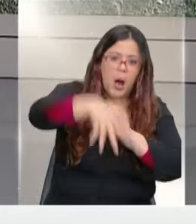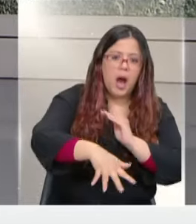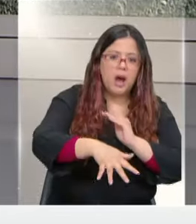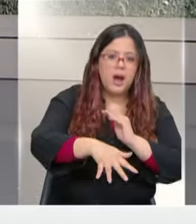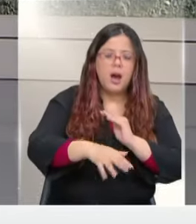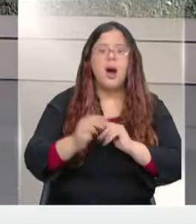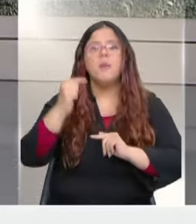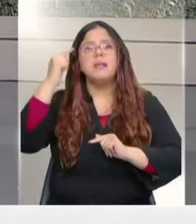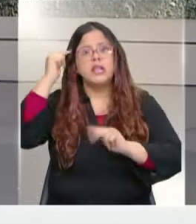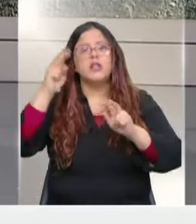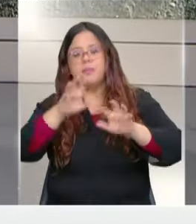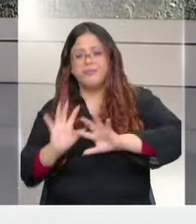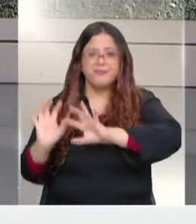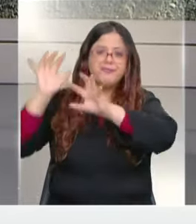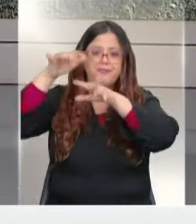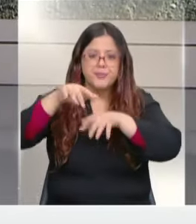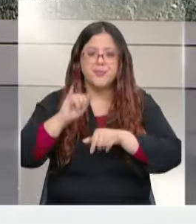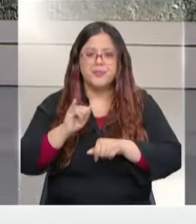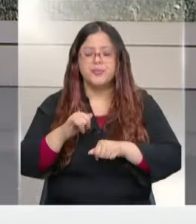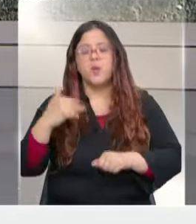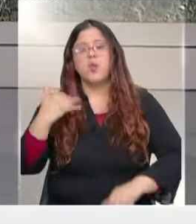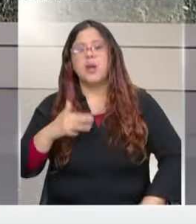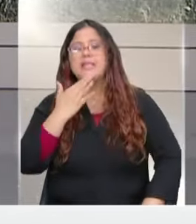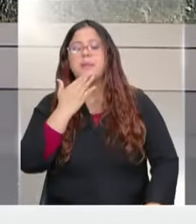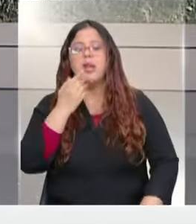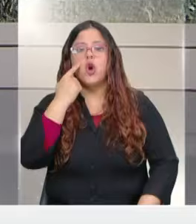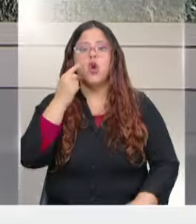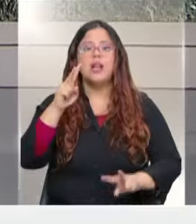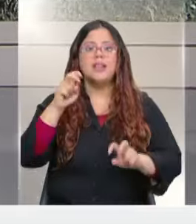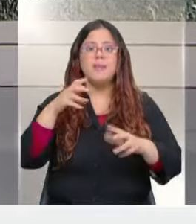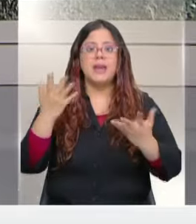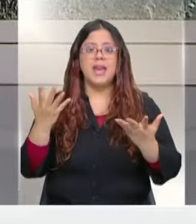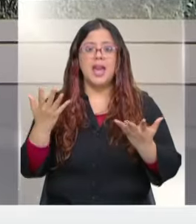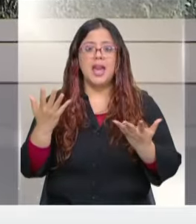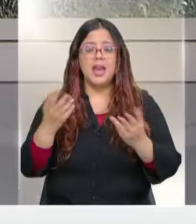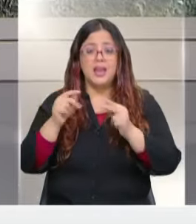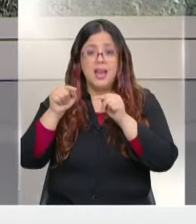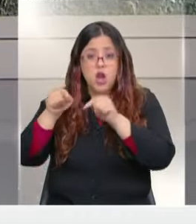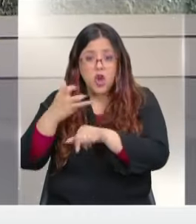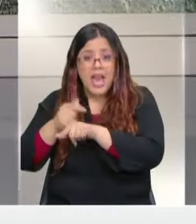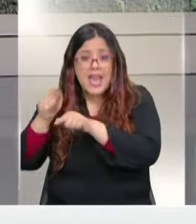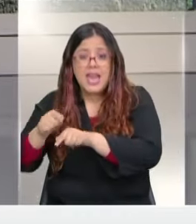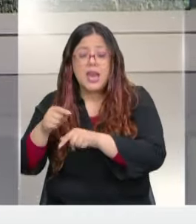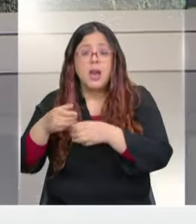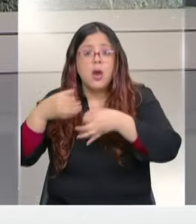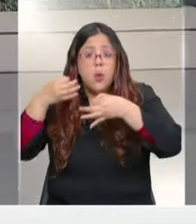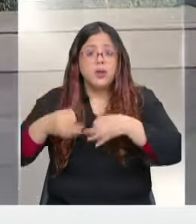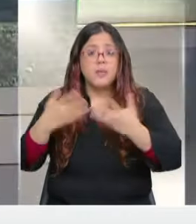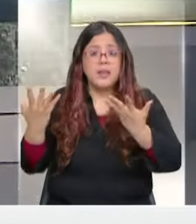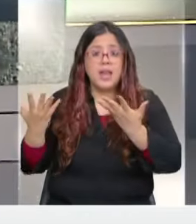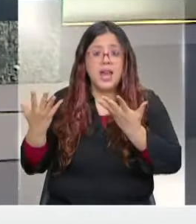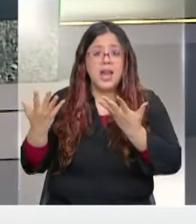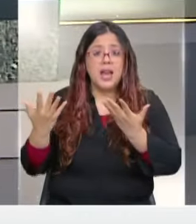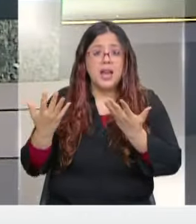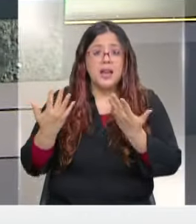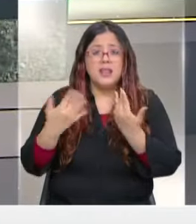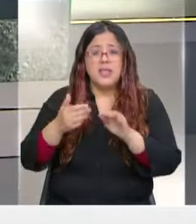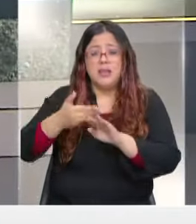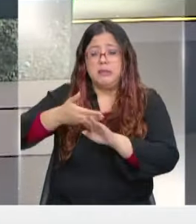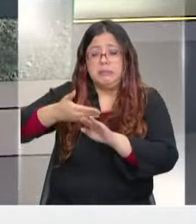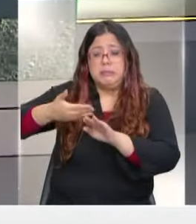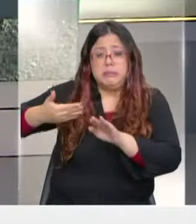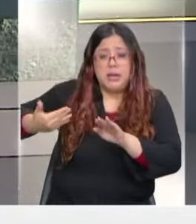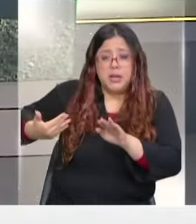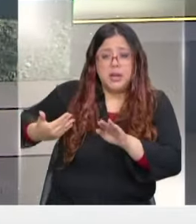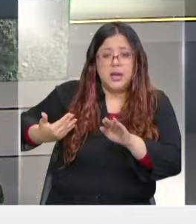altura de esta ola. Y además, hay que considerar la energía cinética que trae, porque viene viajando desde cientos de kilómetros, desde el